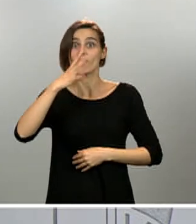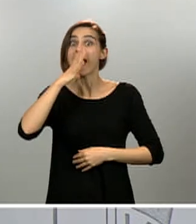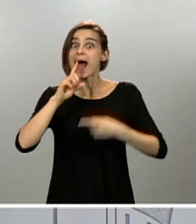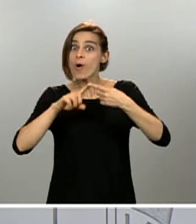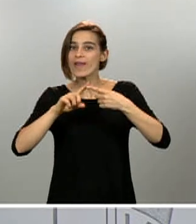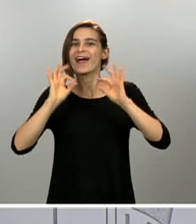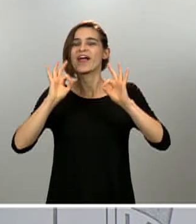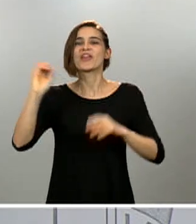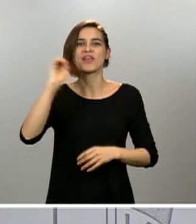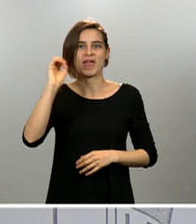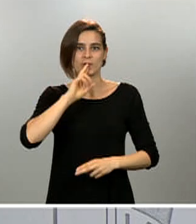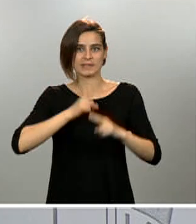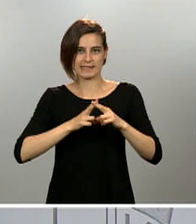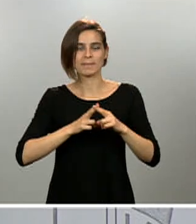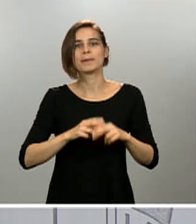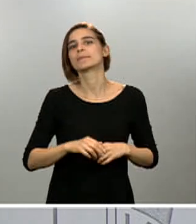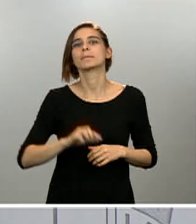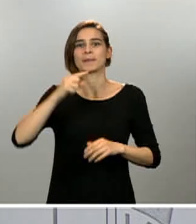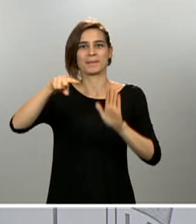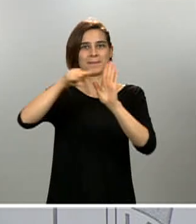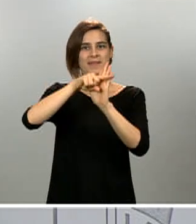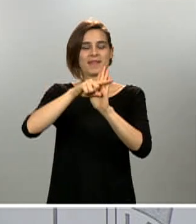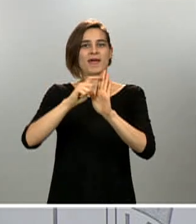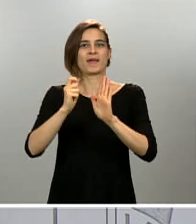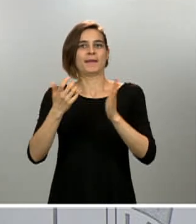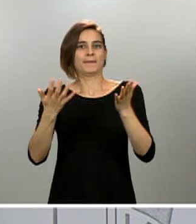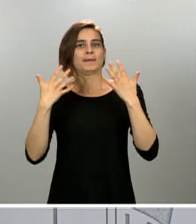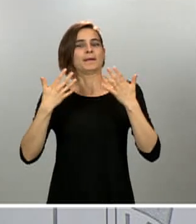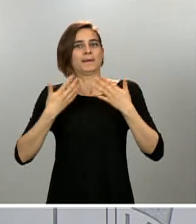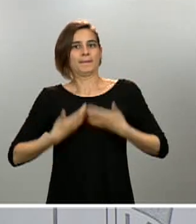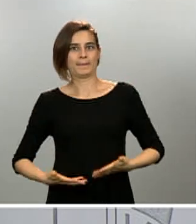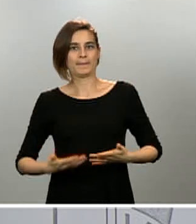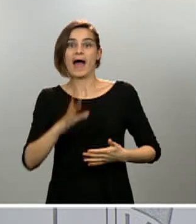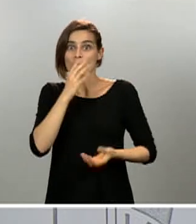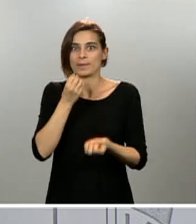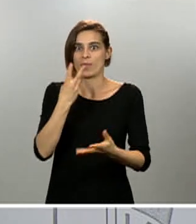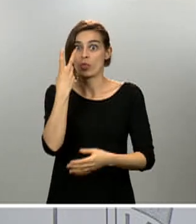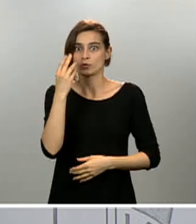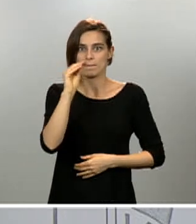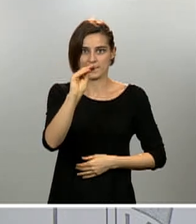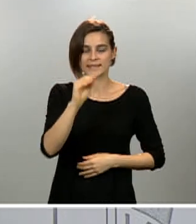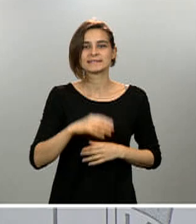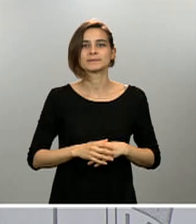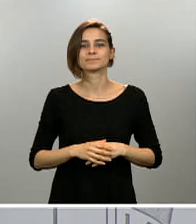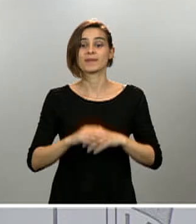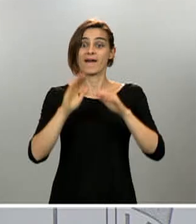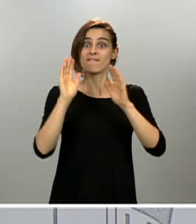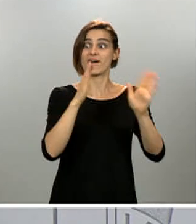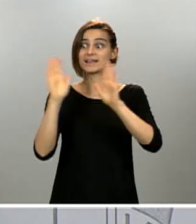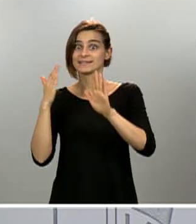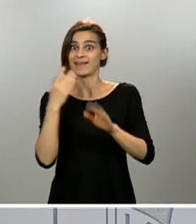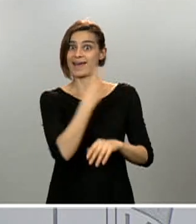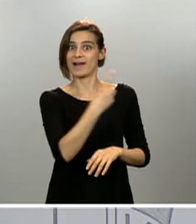medida de alivio, ahora anunciaré dos más en este sentido. Tiene tres fases de periodos de 14 días, es el periodo que nos permite evaluar